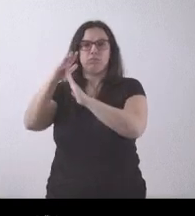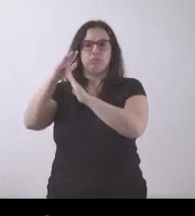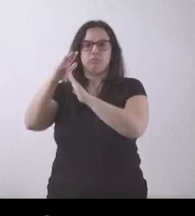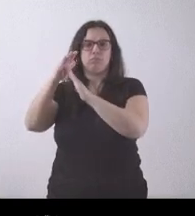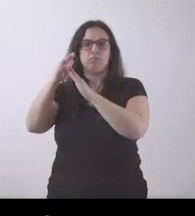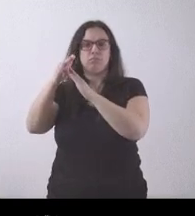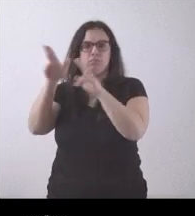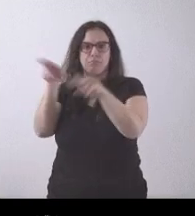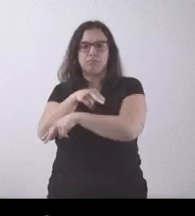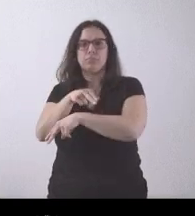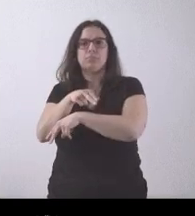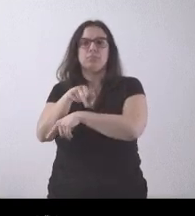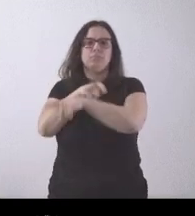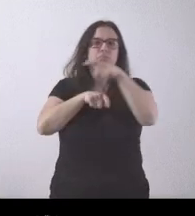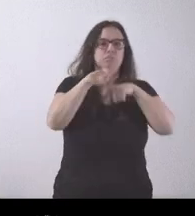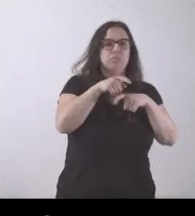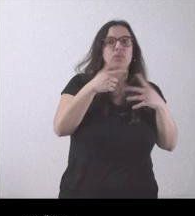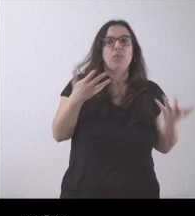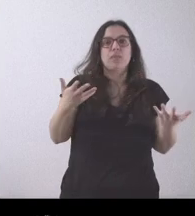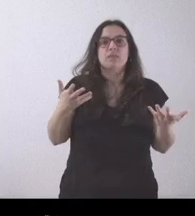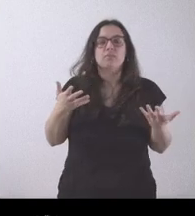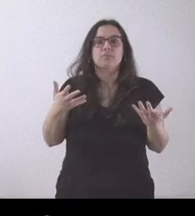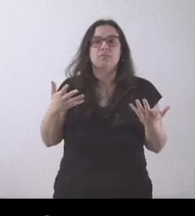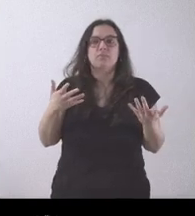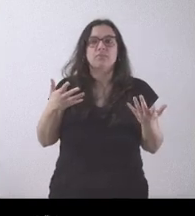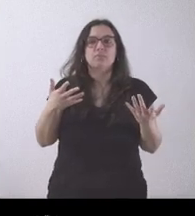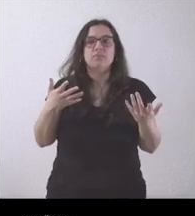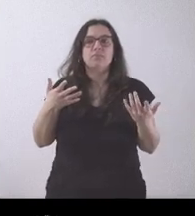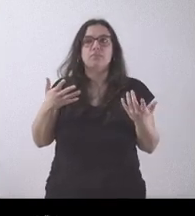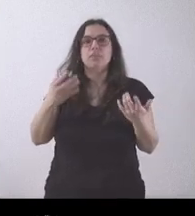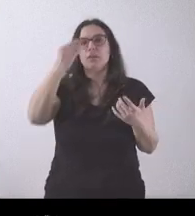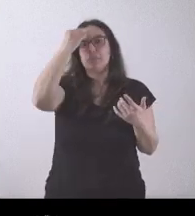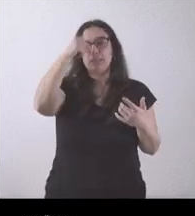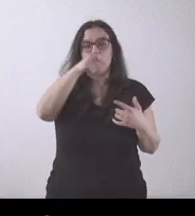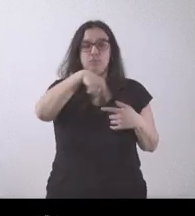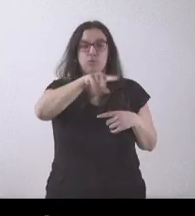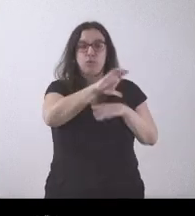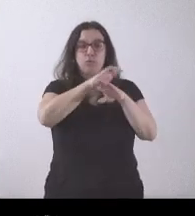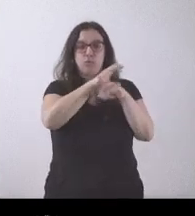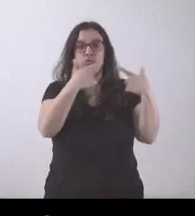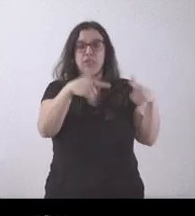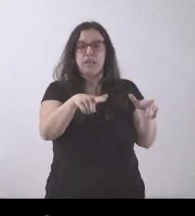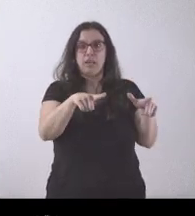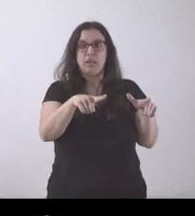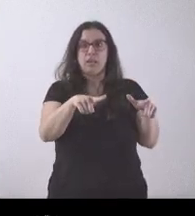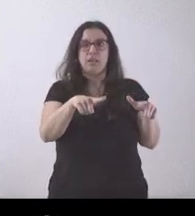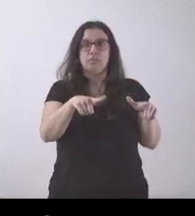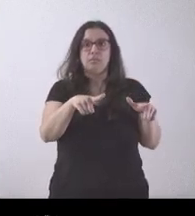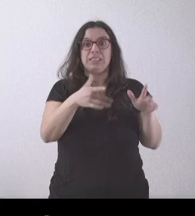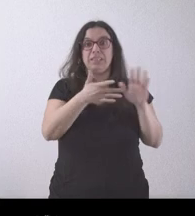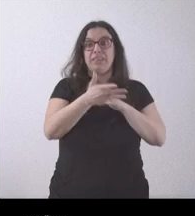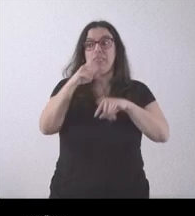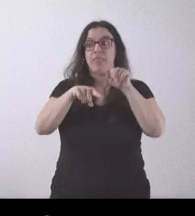sé con qué escenario se plantea su consejería, dado que estamos hablando de 70 millones, que